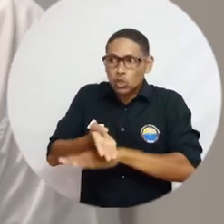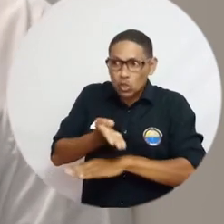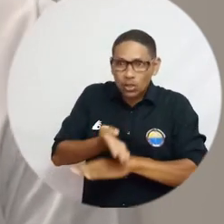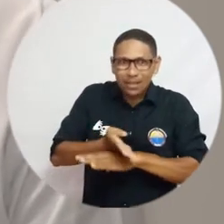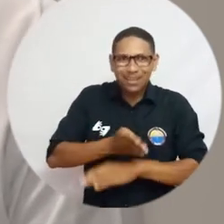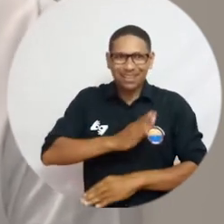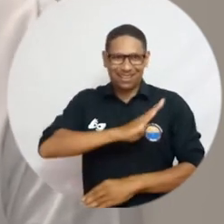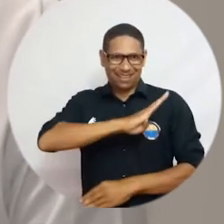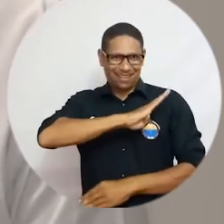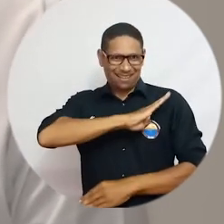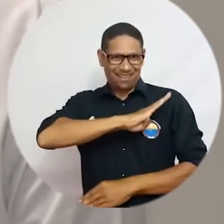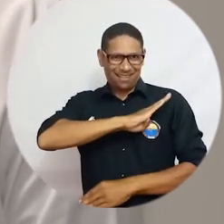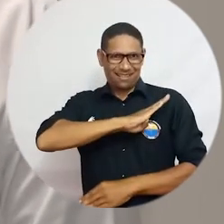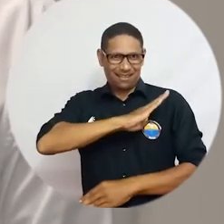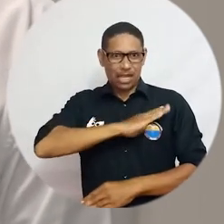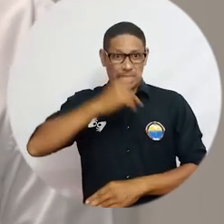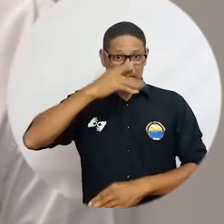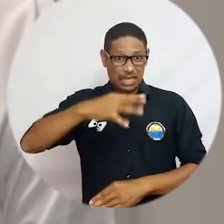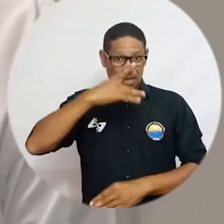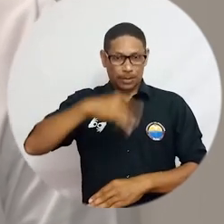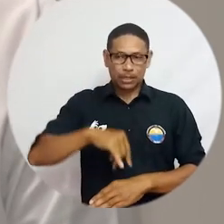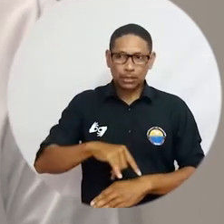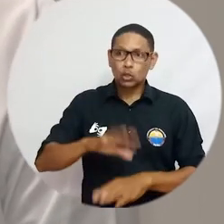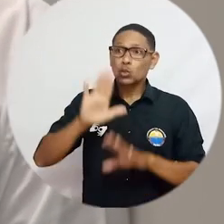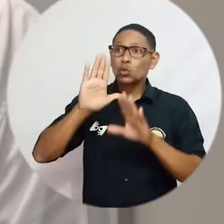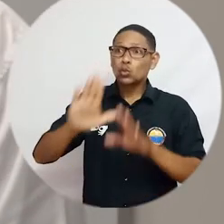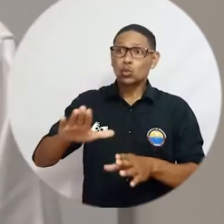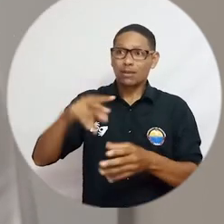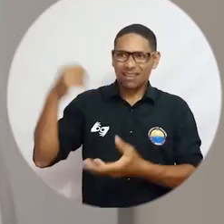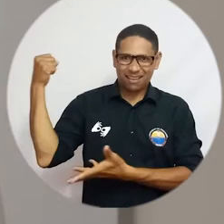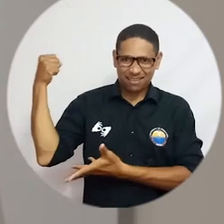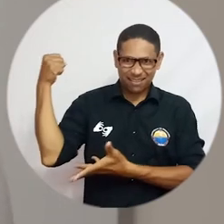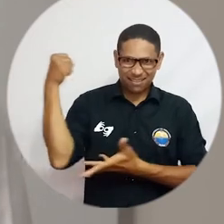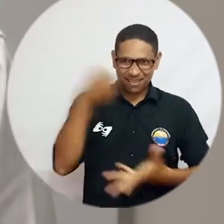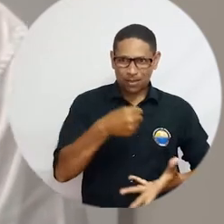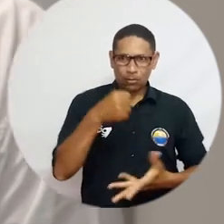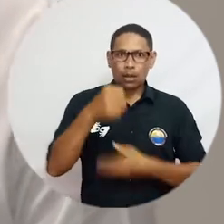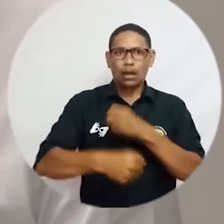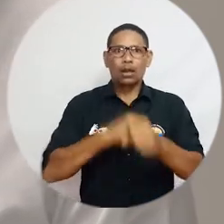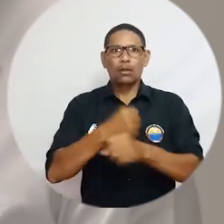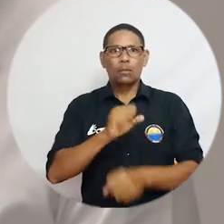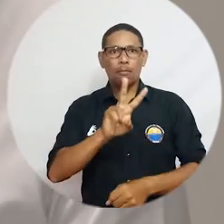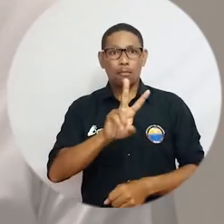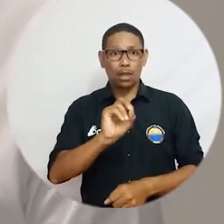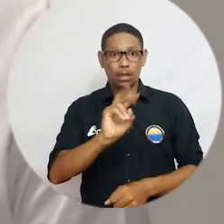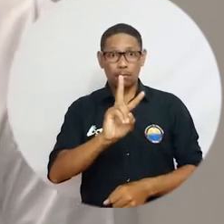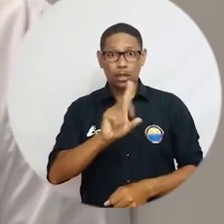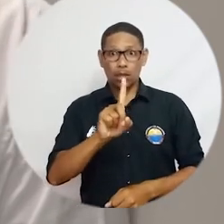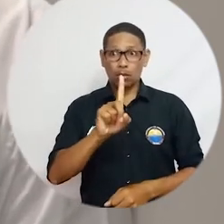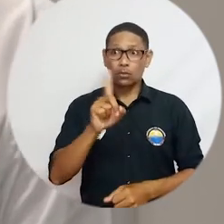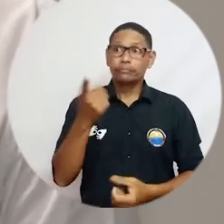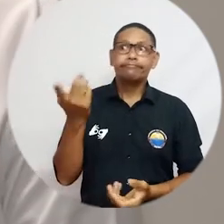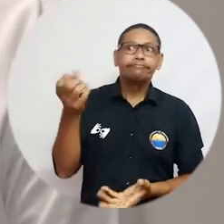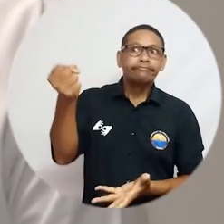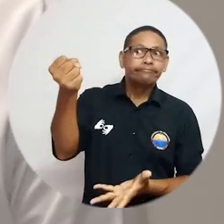alcaldesa distrital que la totalidad de los recursos anunciados para la vigencia 2021,